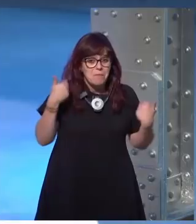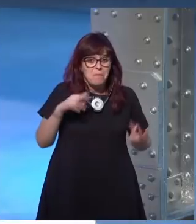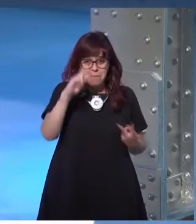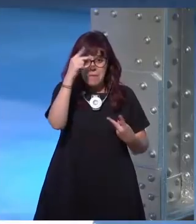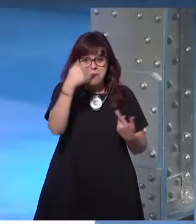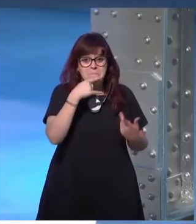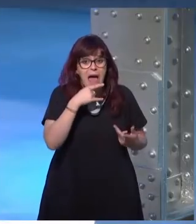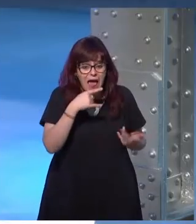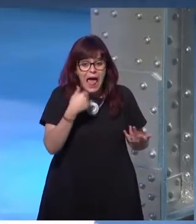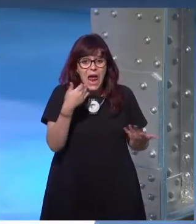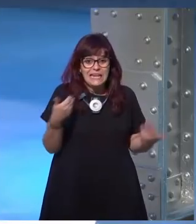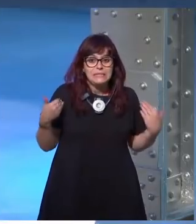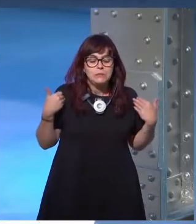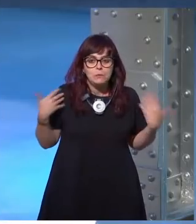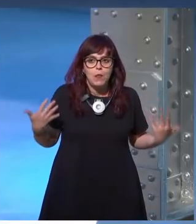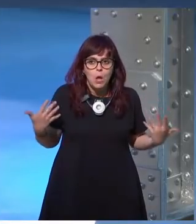¿qué responsabilidad vas a tener?